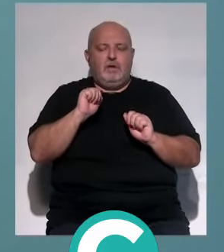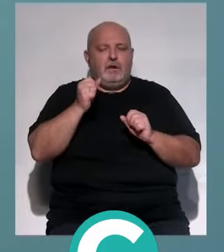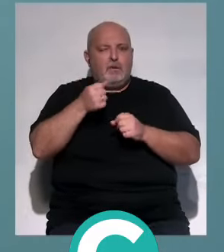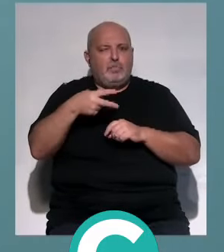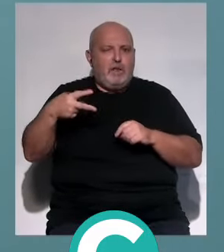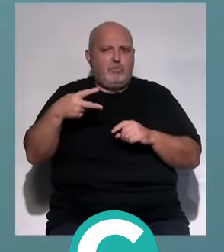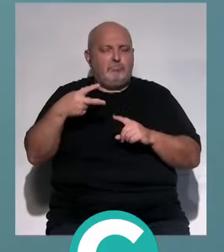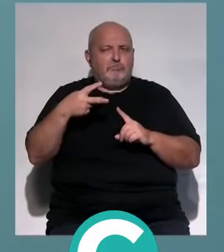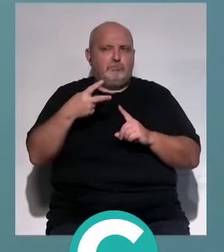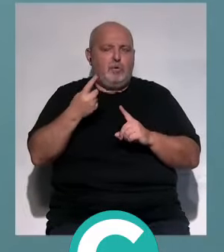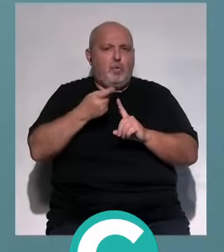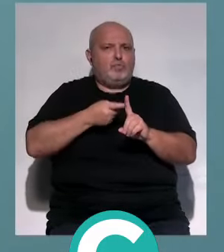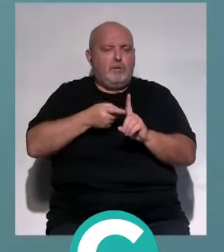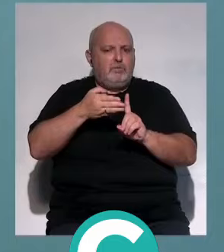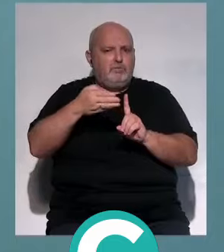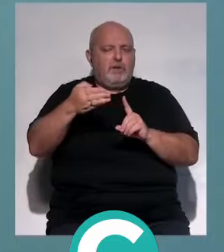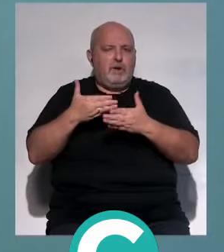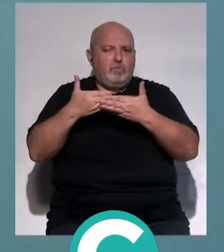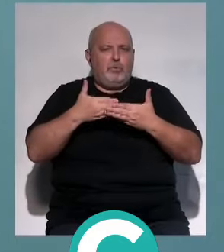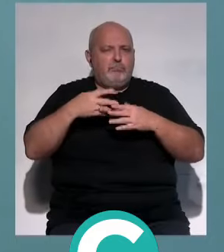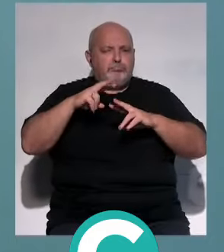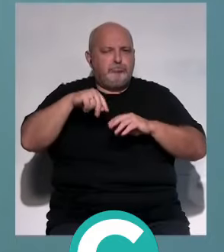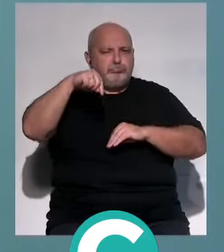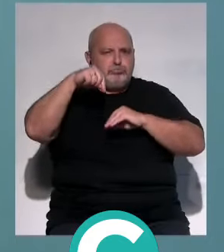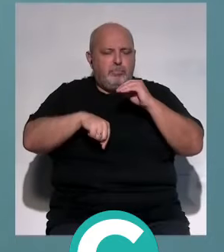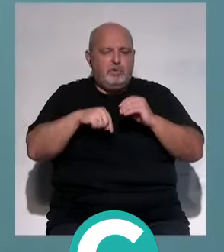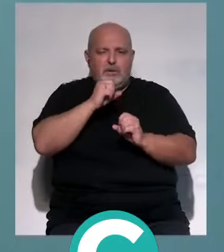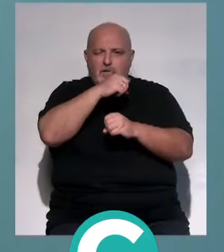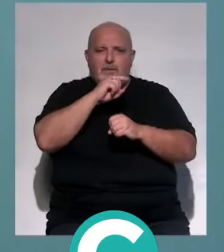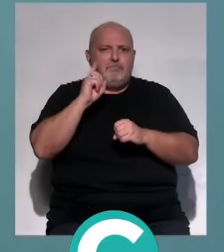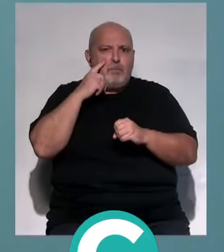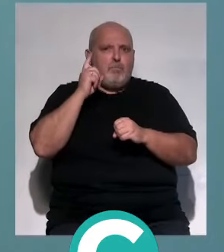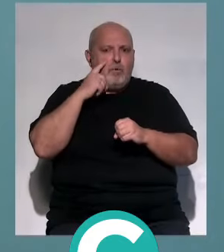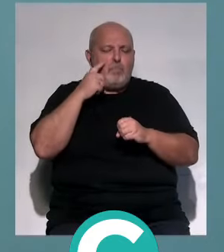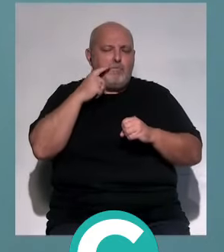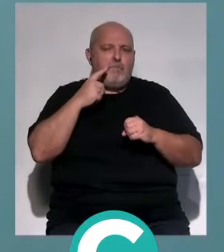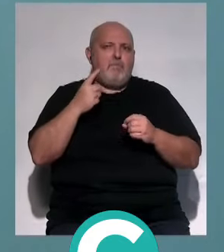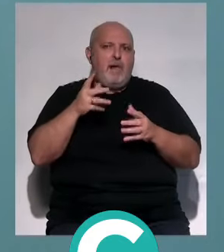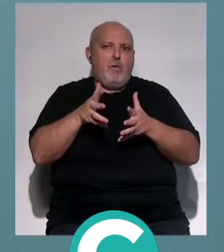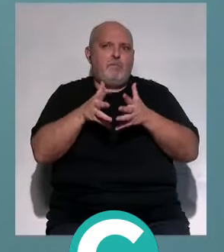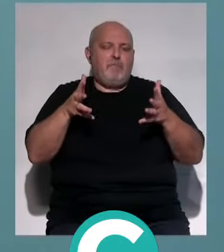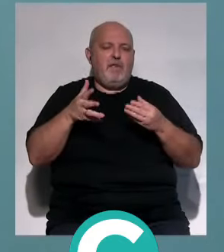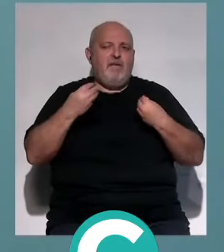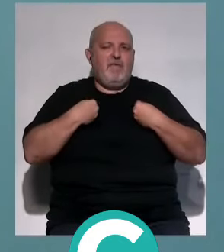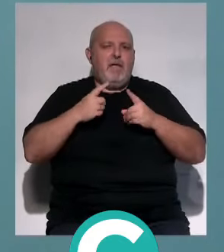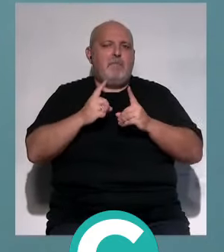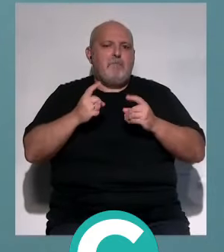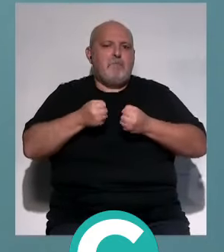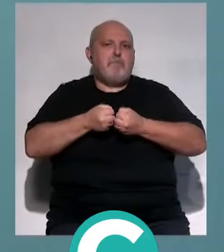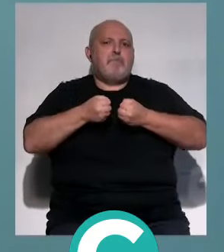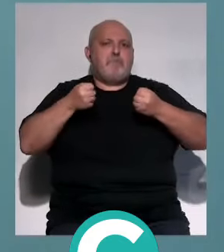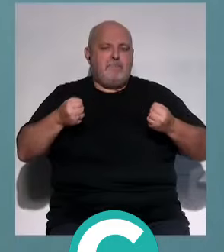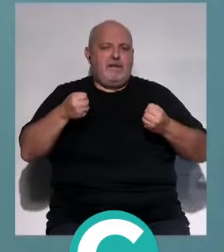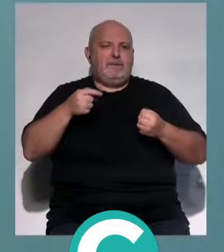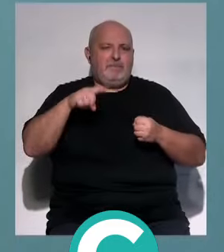resultados en el momento en que la aplicamos, pero ya están los estudios, ensayos clínicos que han venido a demostrar pues también un aumento en la esperanza de vida de estos pacientes